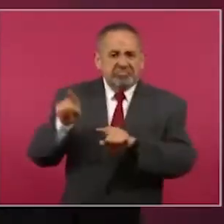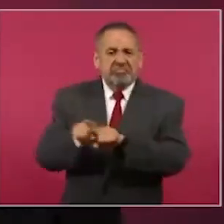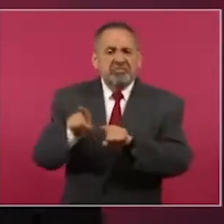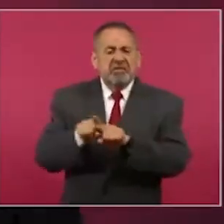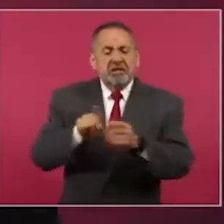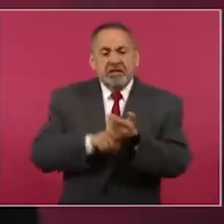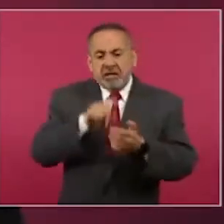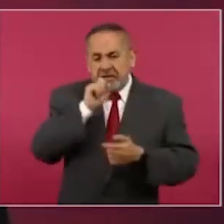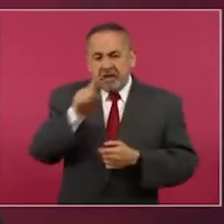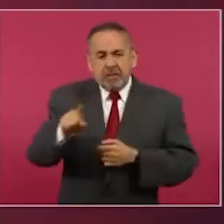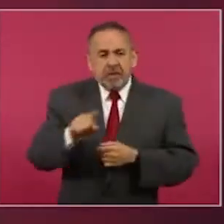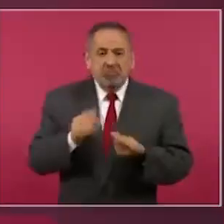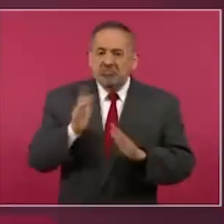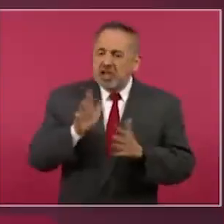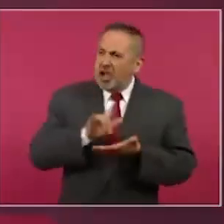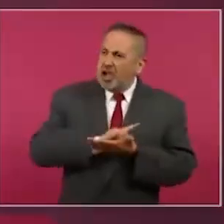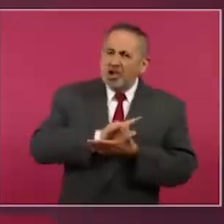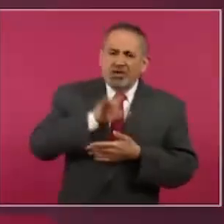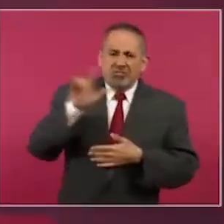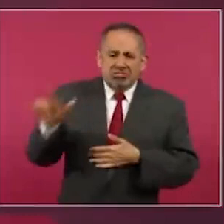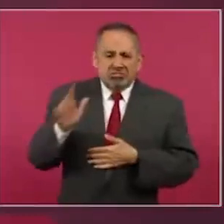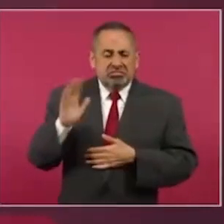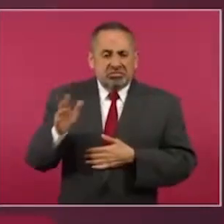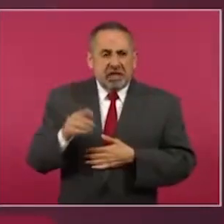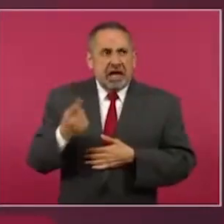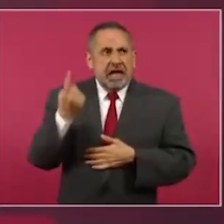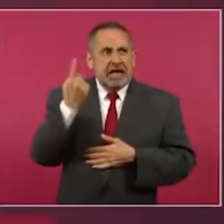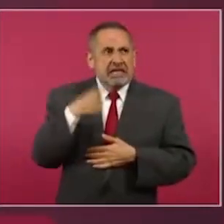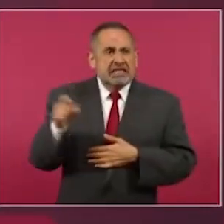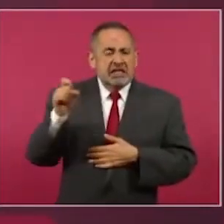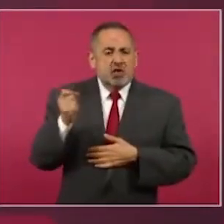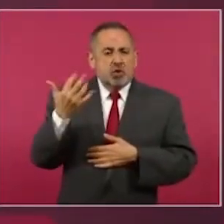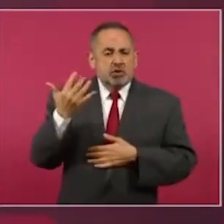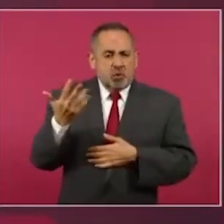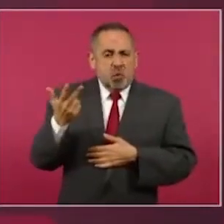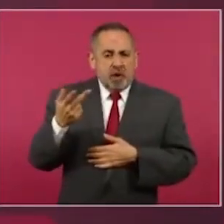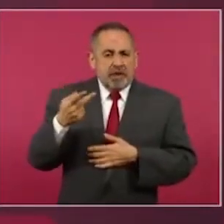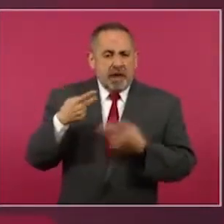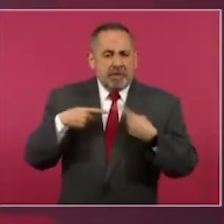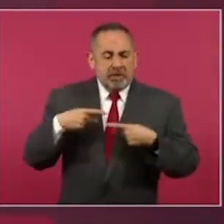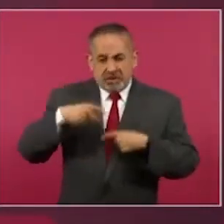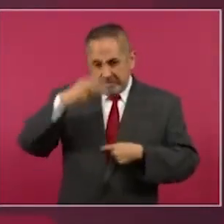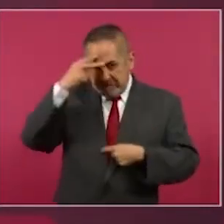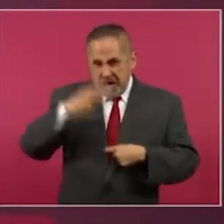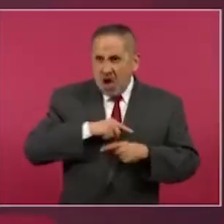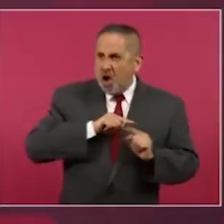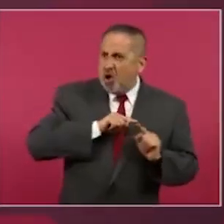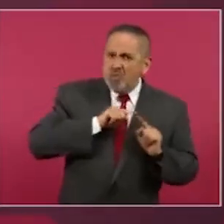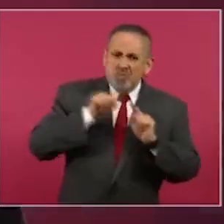Comisión Forestal. Se fueron 150 mexicanos a Chile.